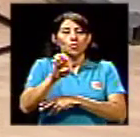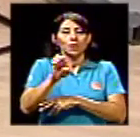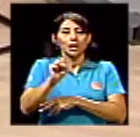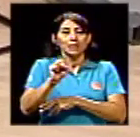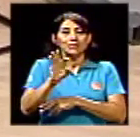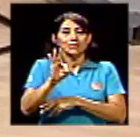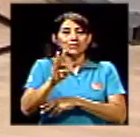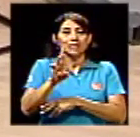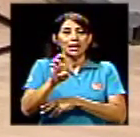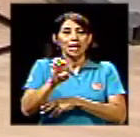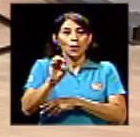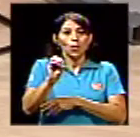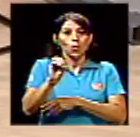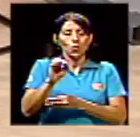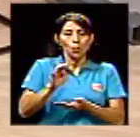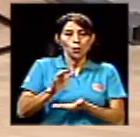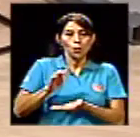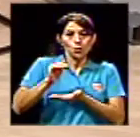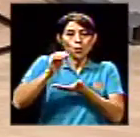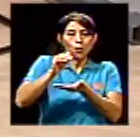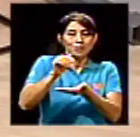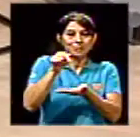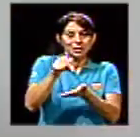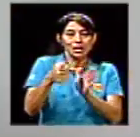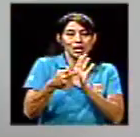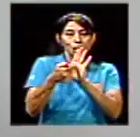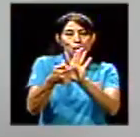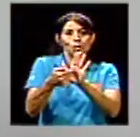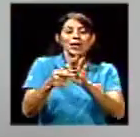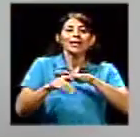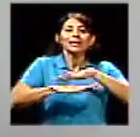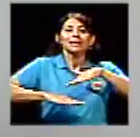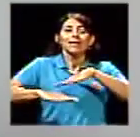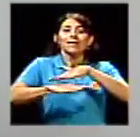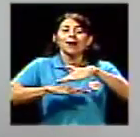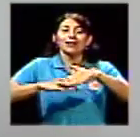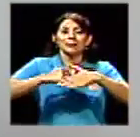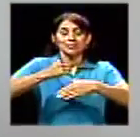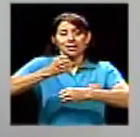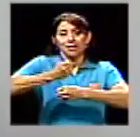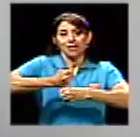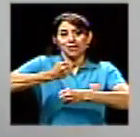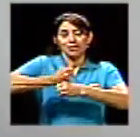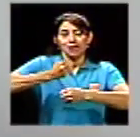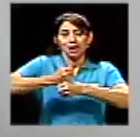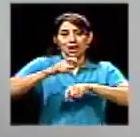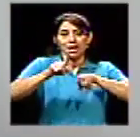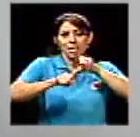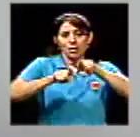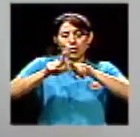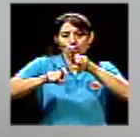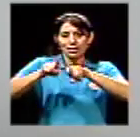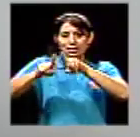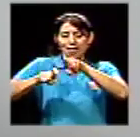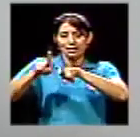la gestión de las encuestas, porque